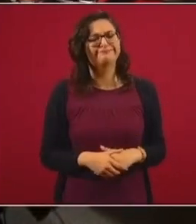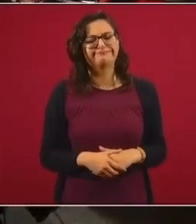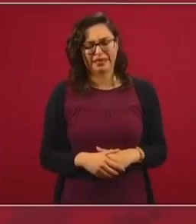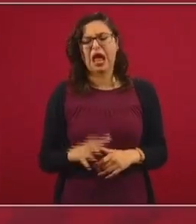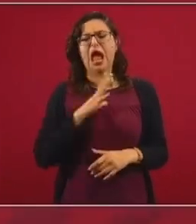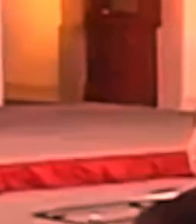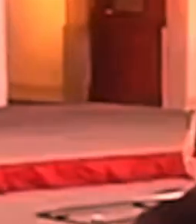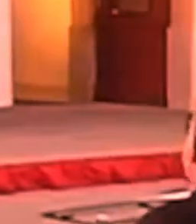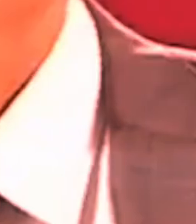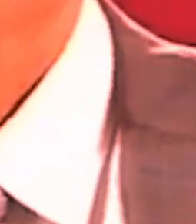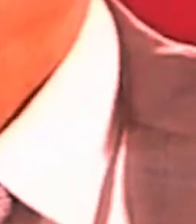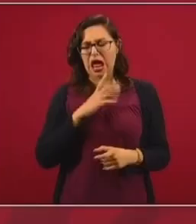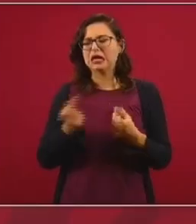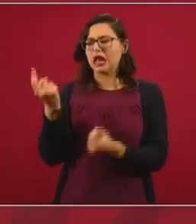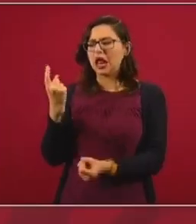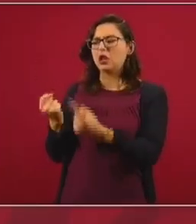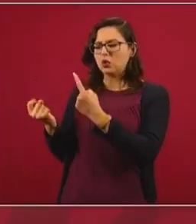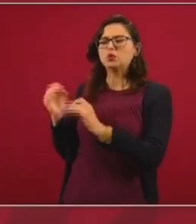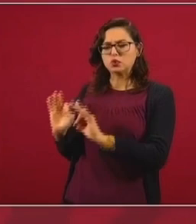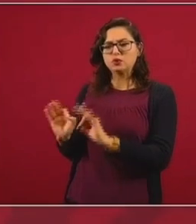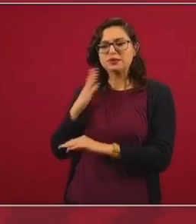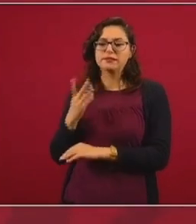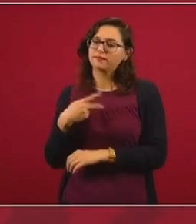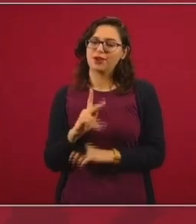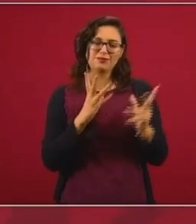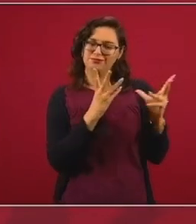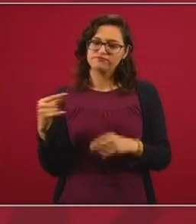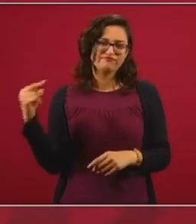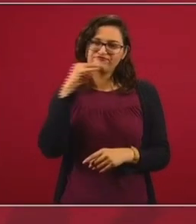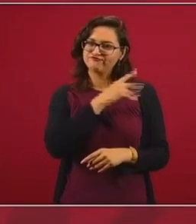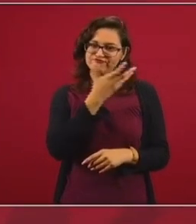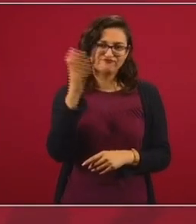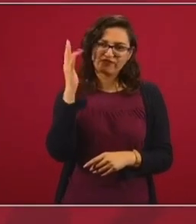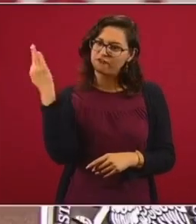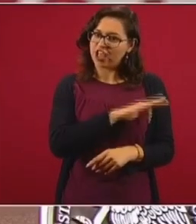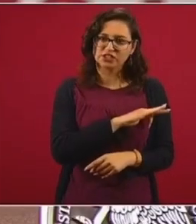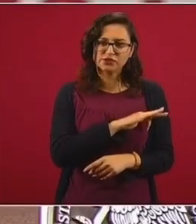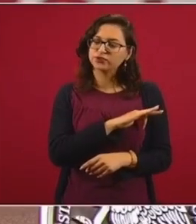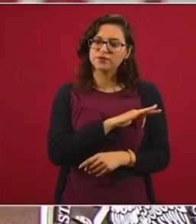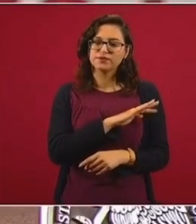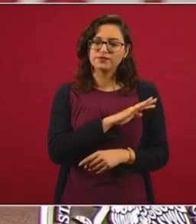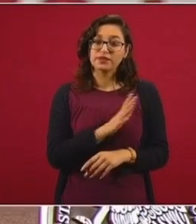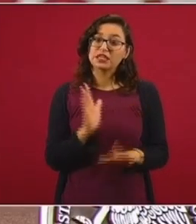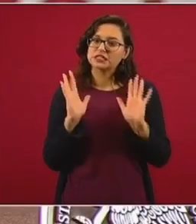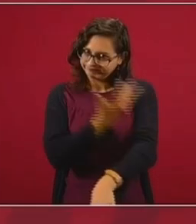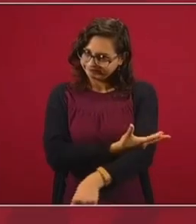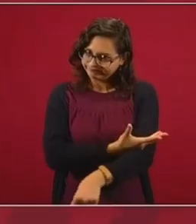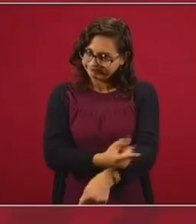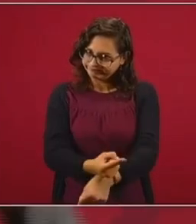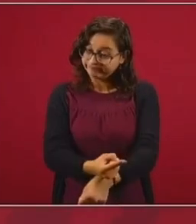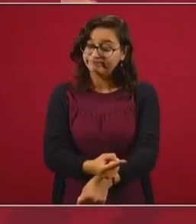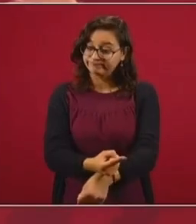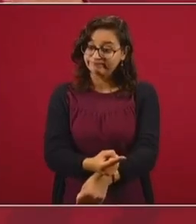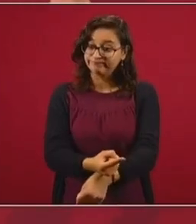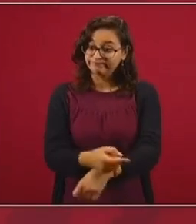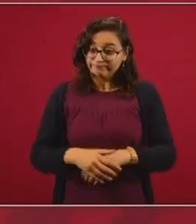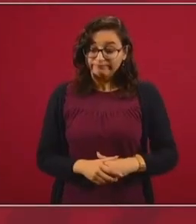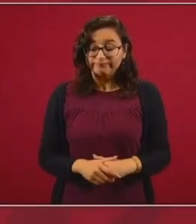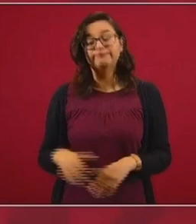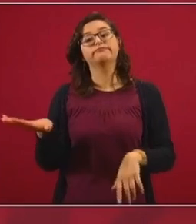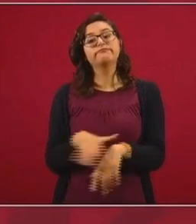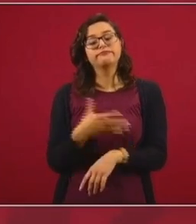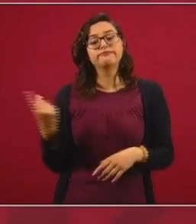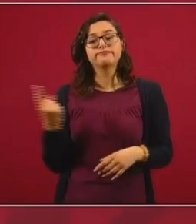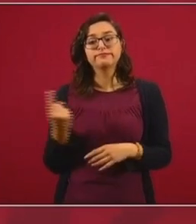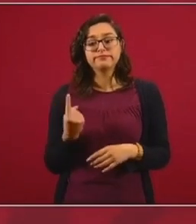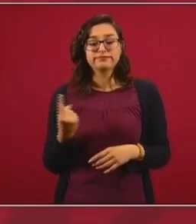mucho farsante, mucho farsante. Y ya, es tiempo de quitar máscaras, porque se